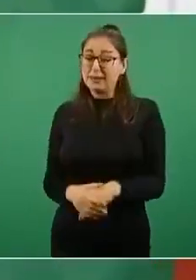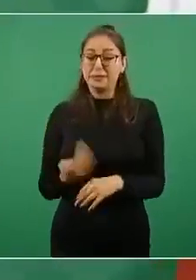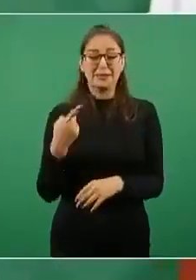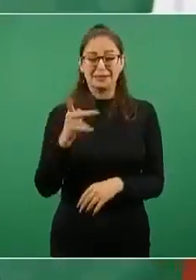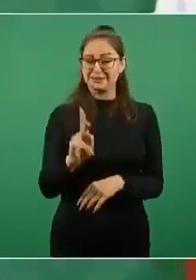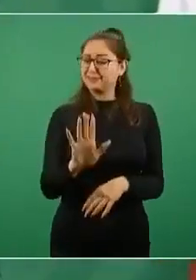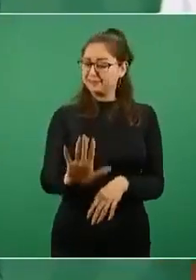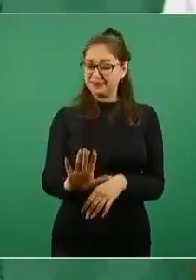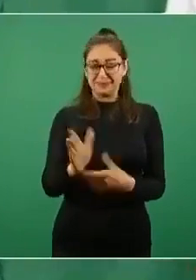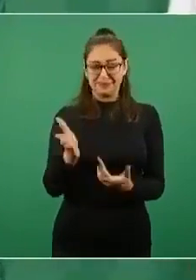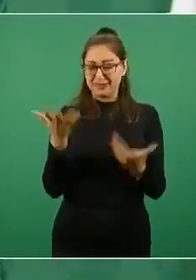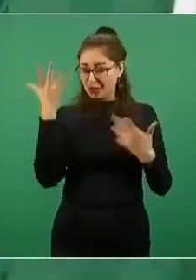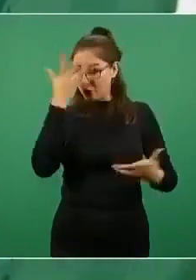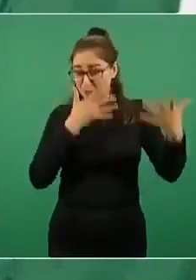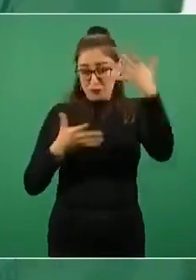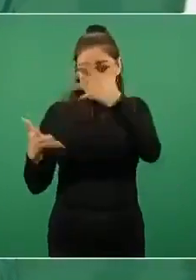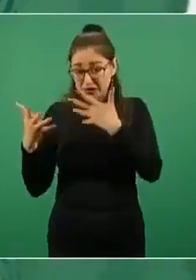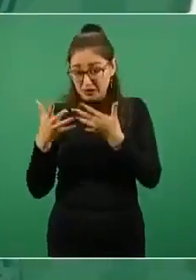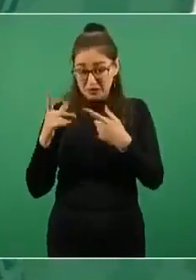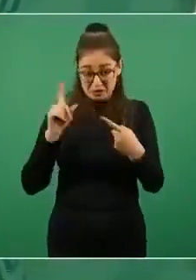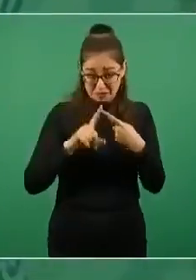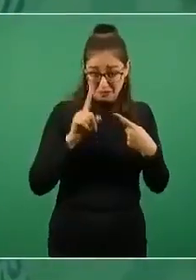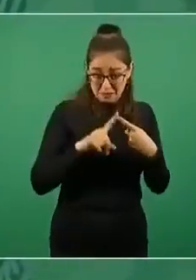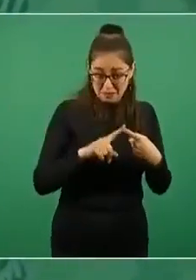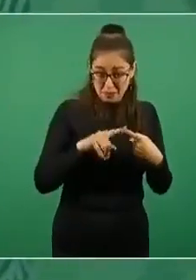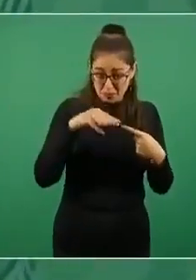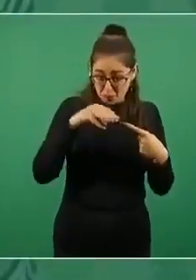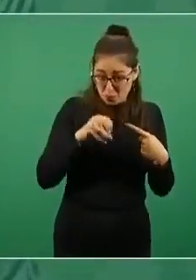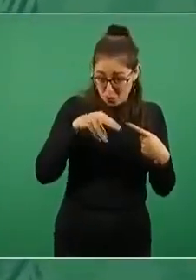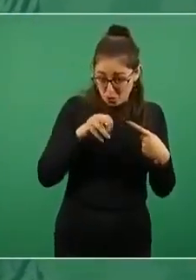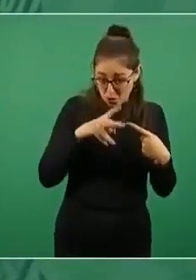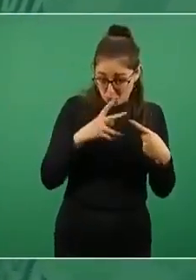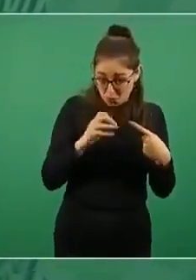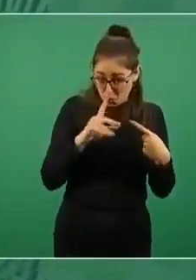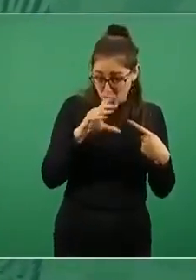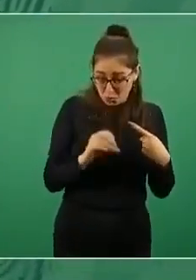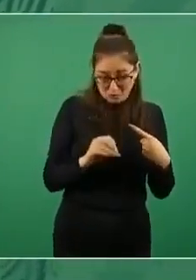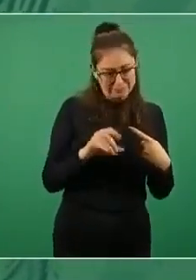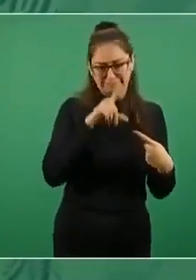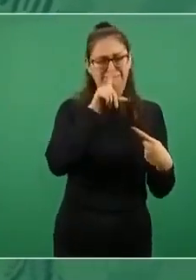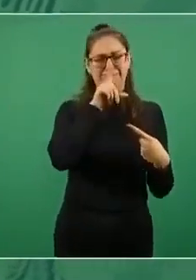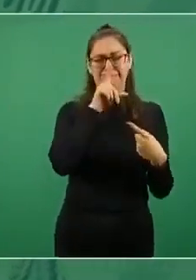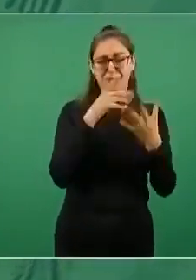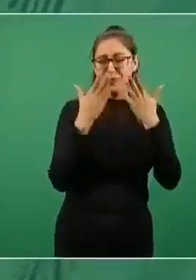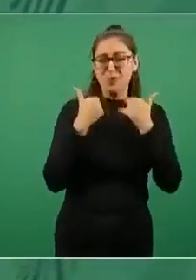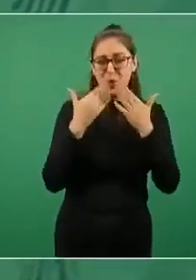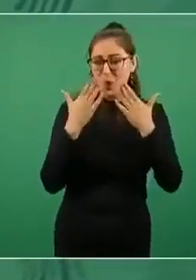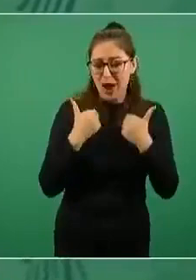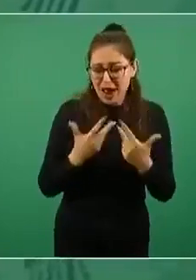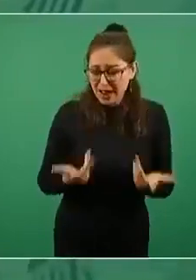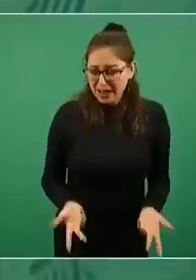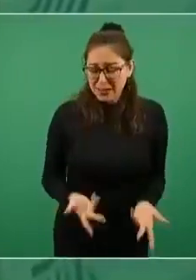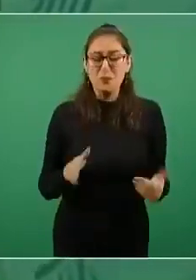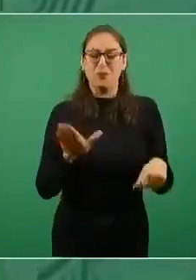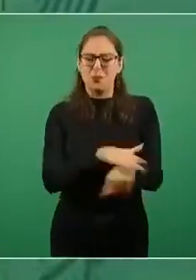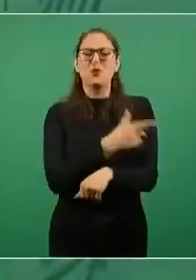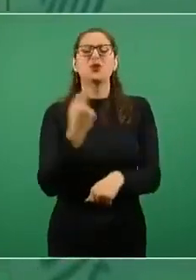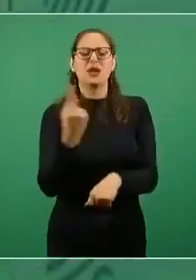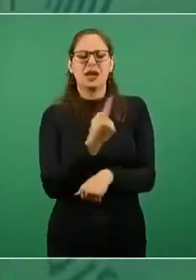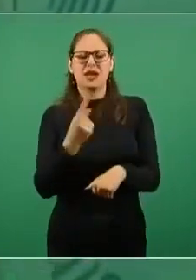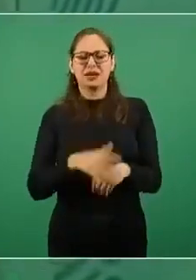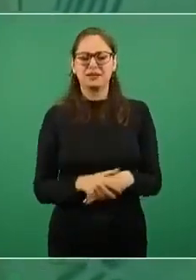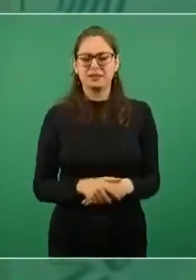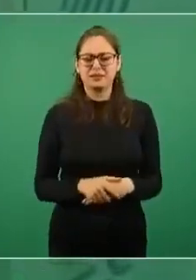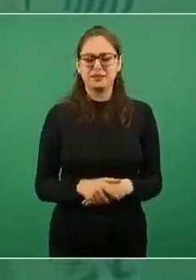está promoviendo el monopolio, no es un monopolio. ¿Por qué no es un monopolio? Porque está precisamente